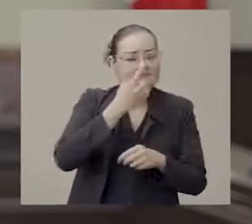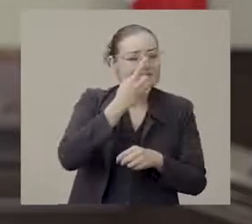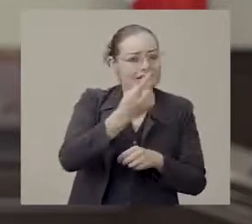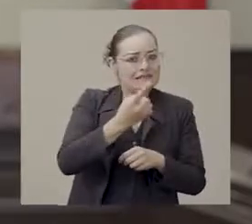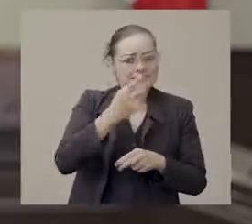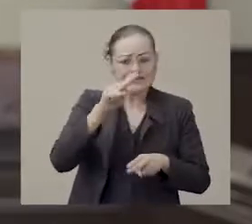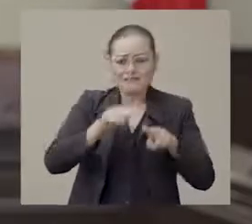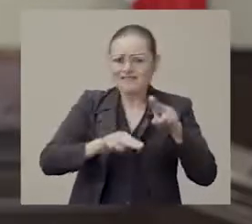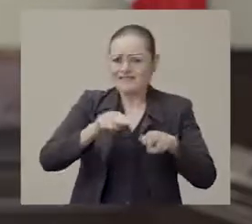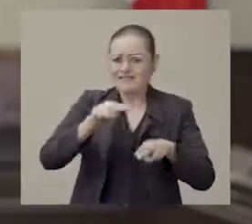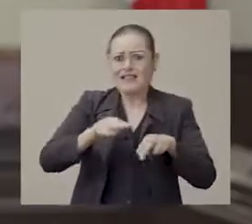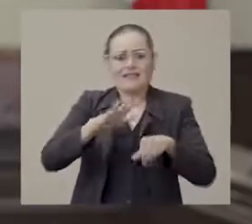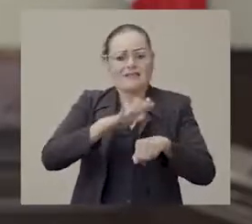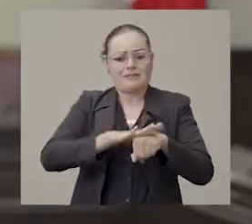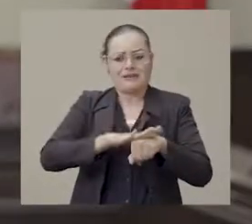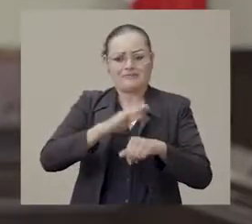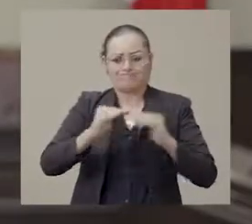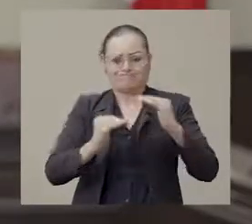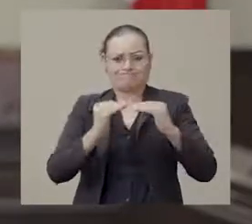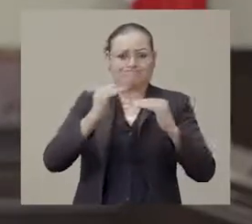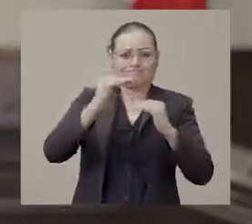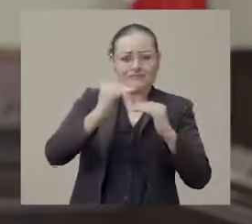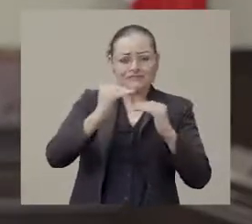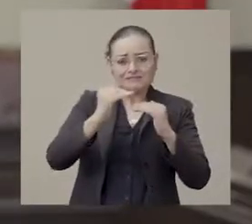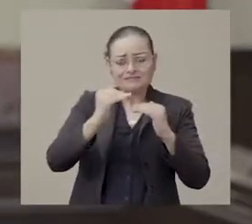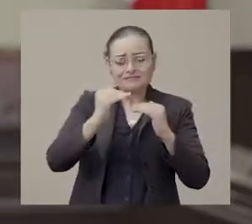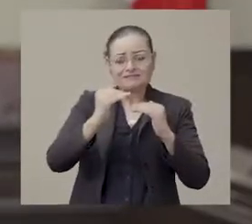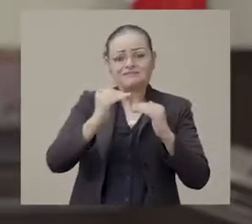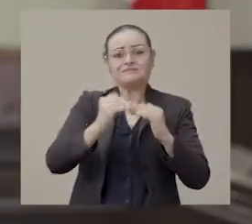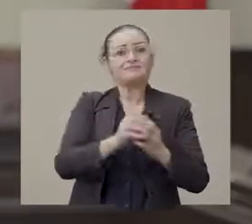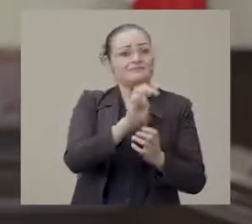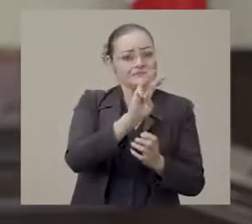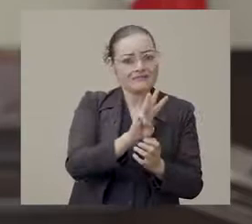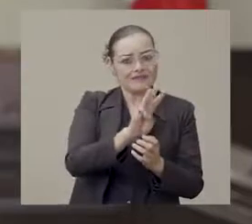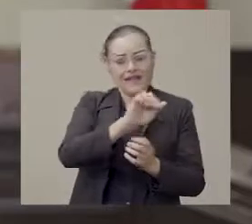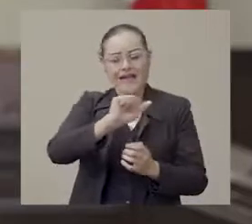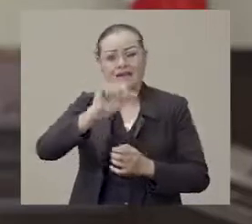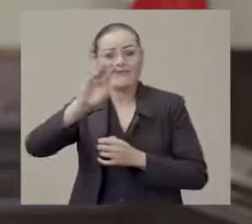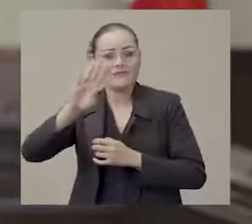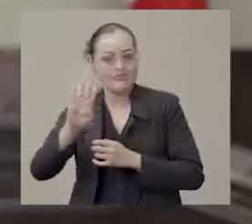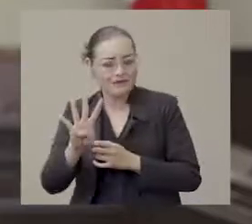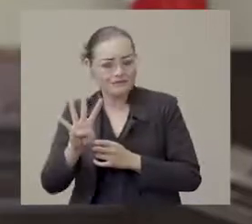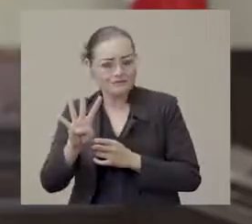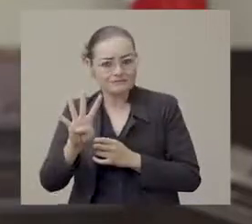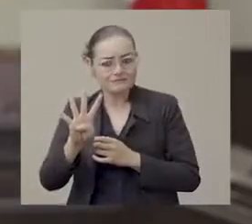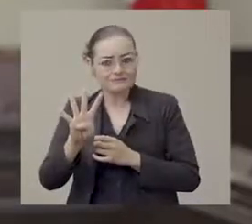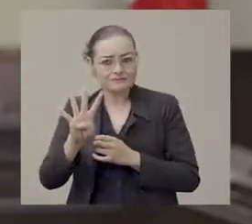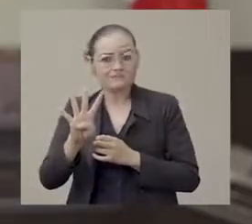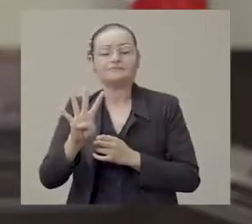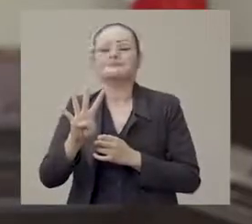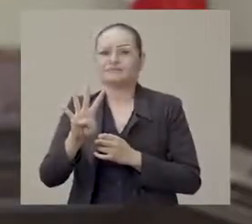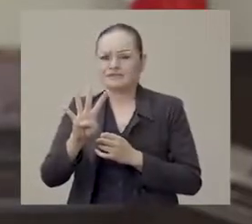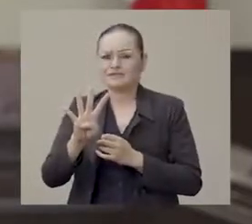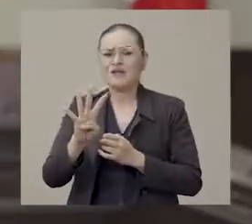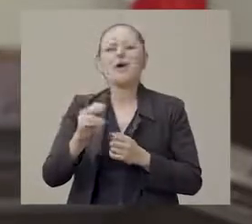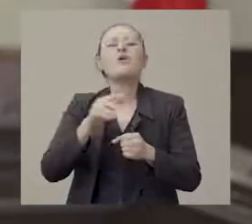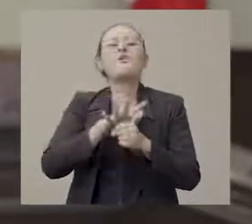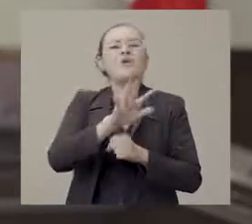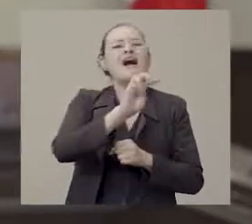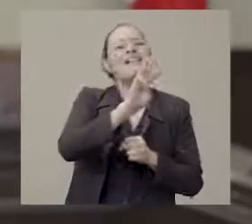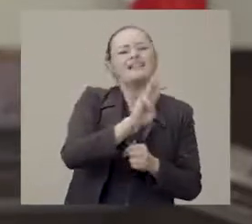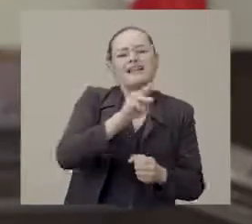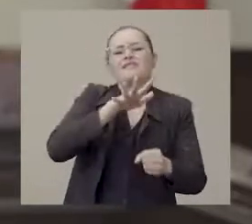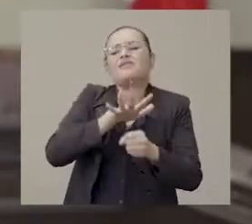determinado pasar a un nivel más restrictivo en nuestro sistema de alertas sanitarias, del nivel 3 al 4. Las